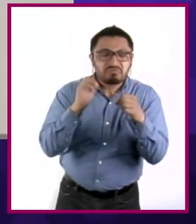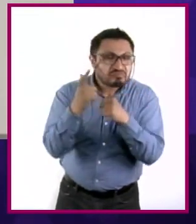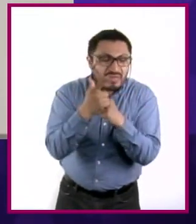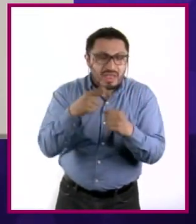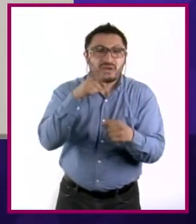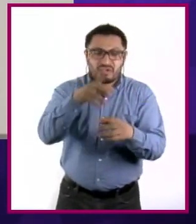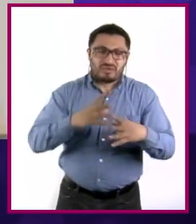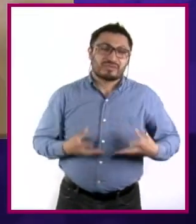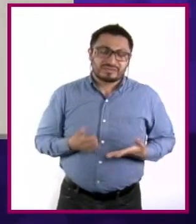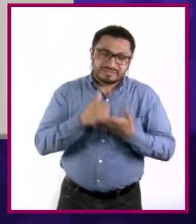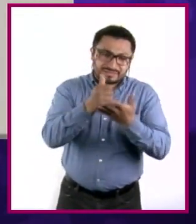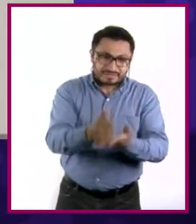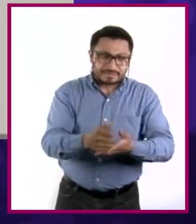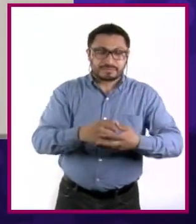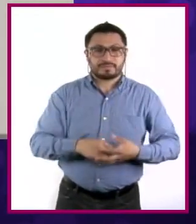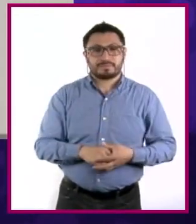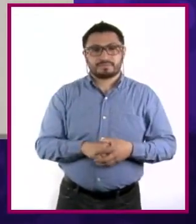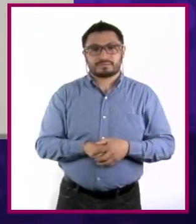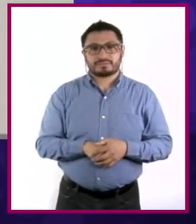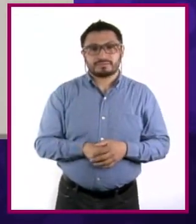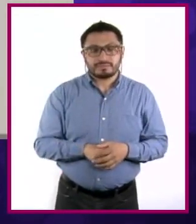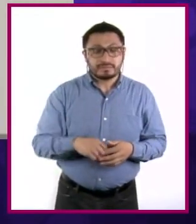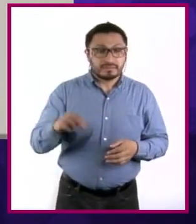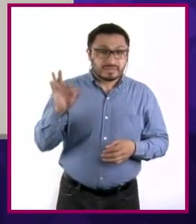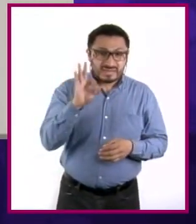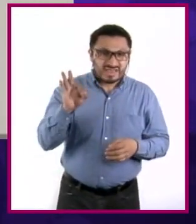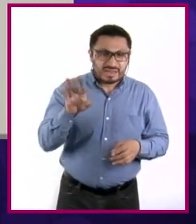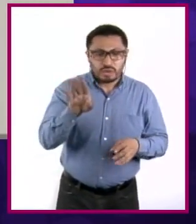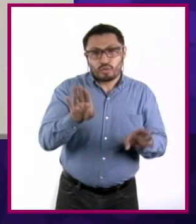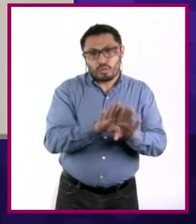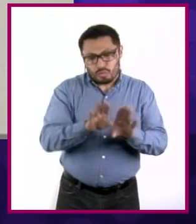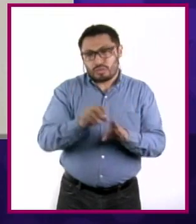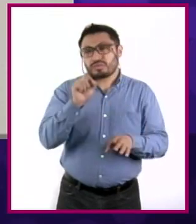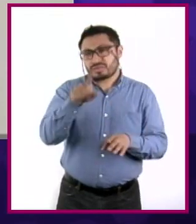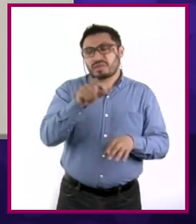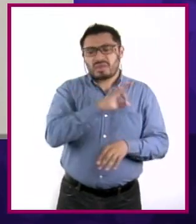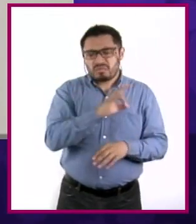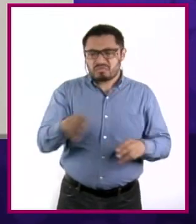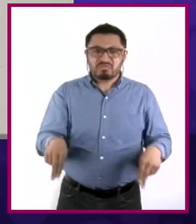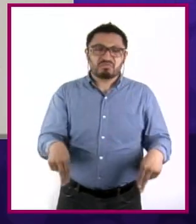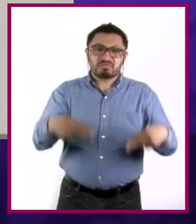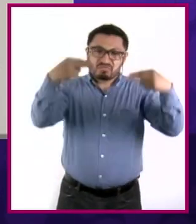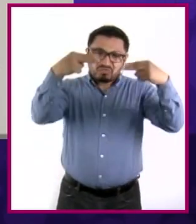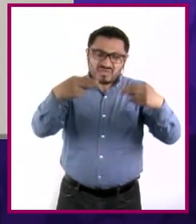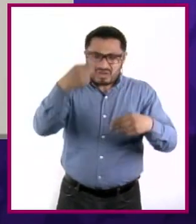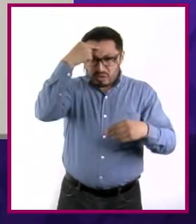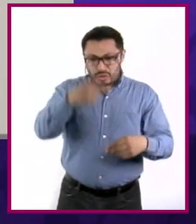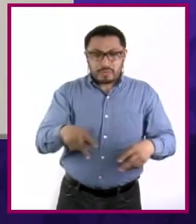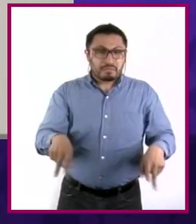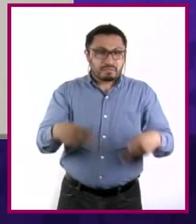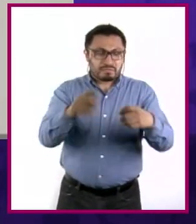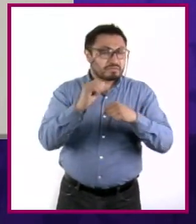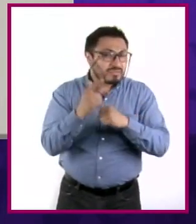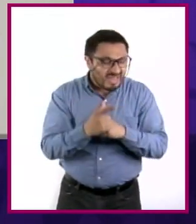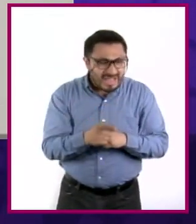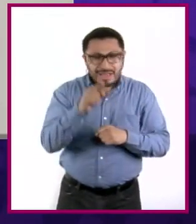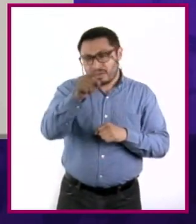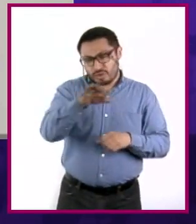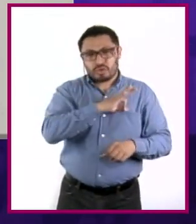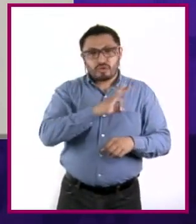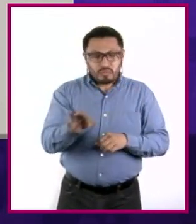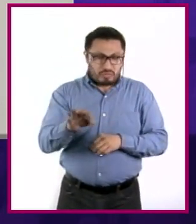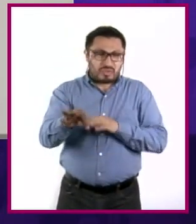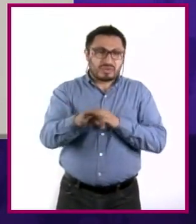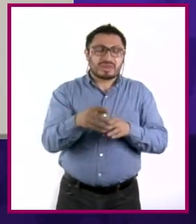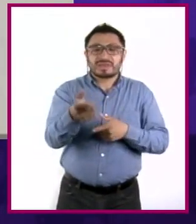O sea, puede ser mucho también el imprevisto, puede ser generar un negocio para poder emprender y entonces ya podrás generar tú